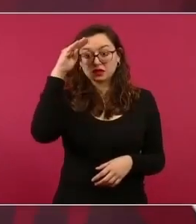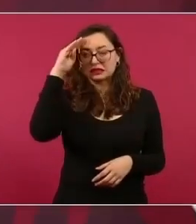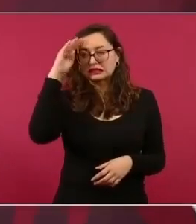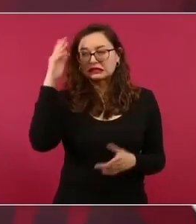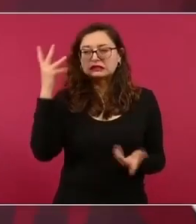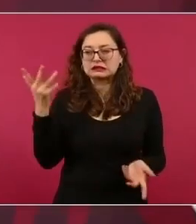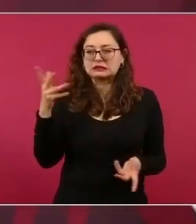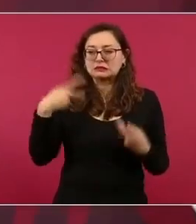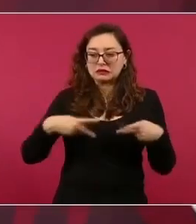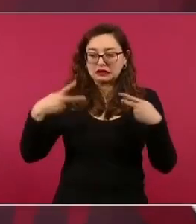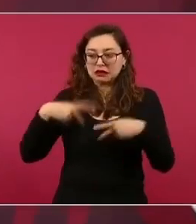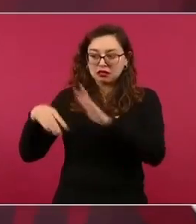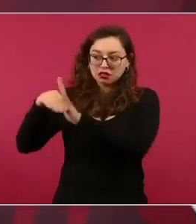gente.